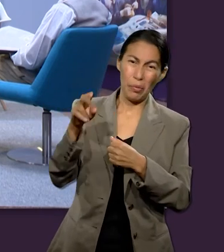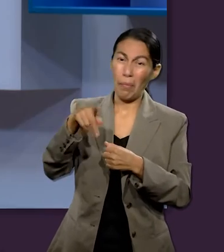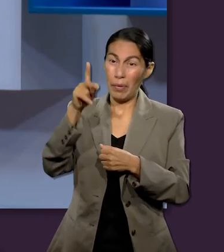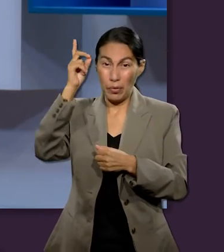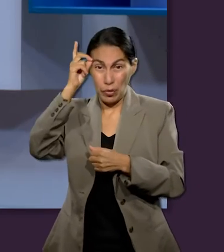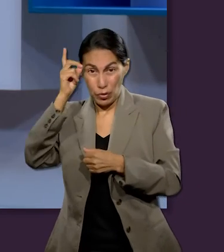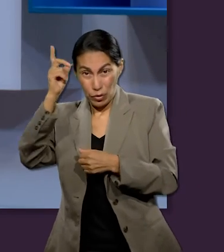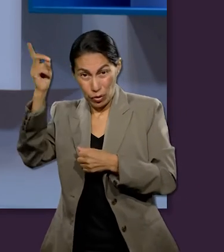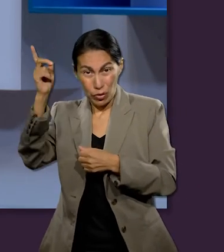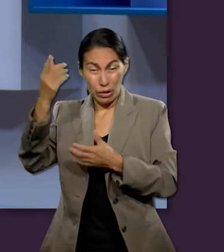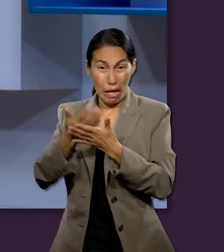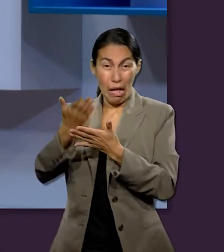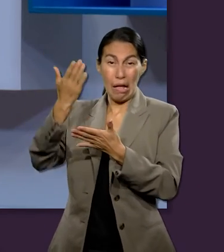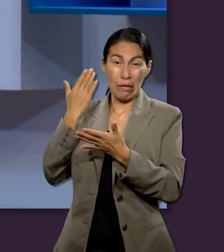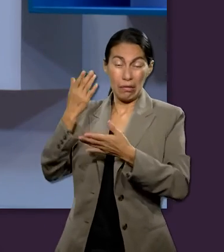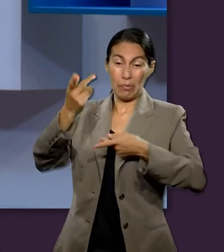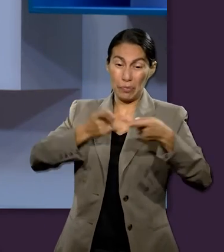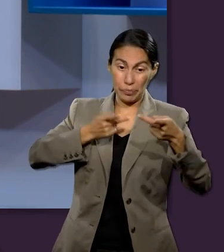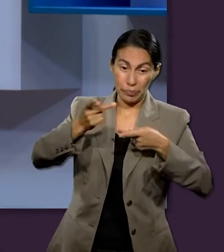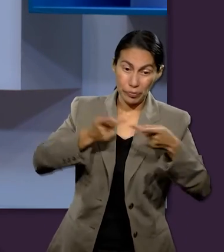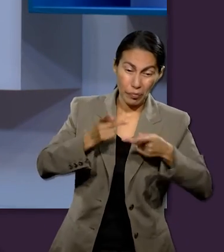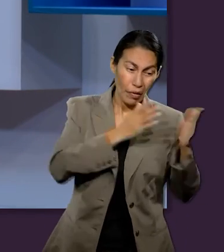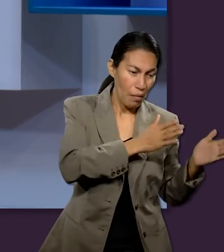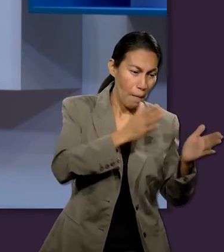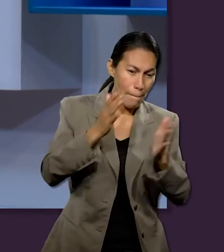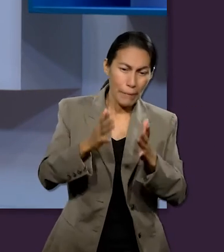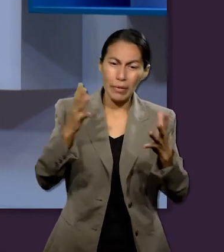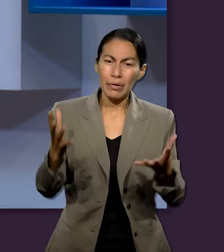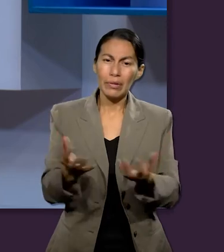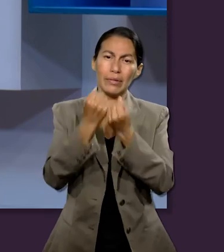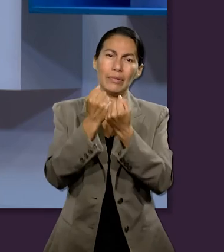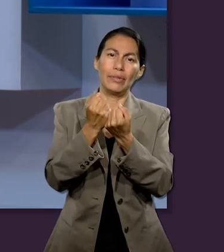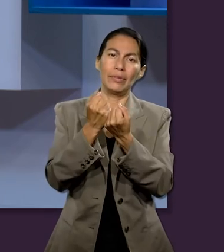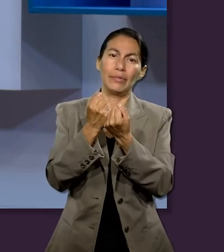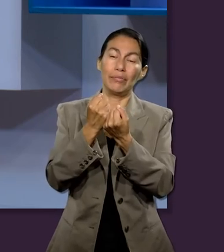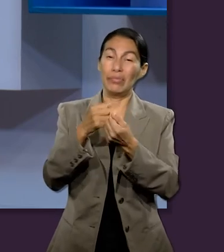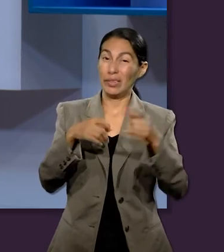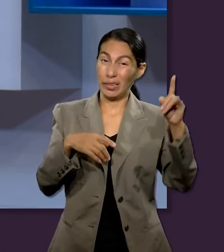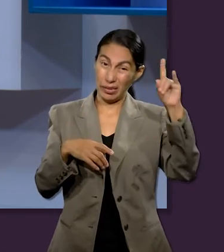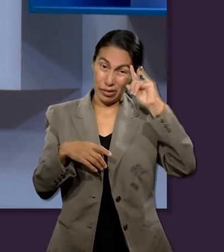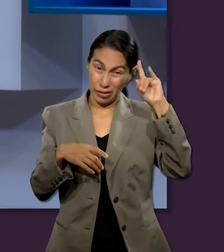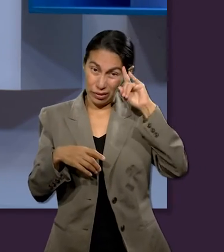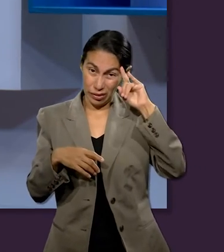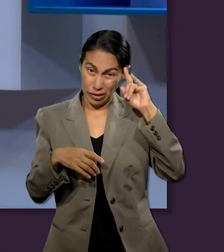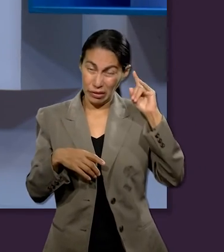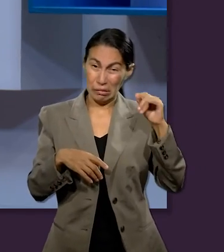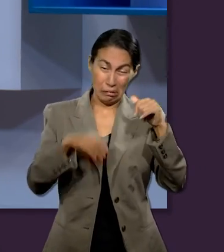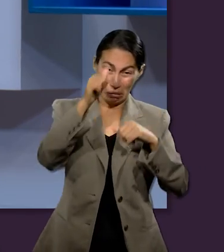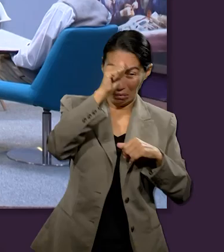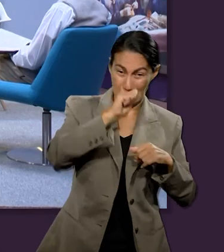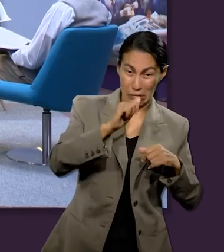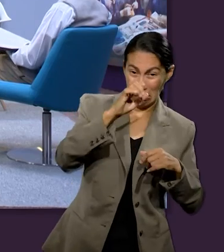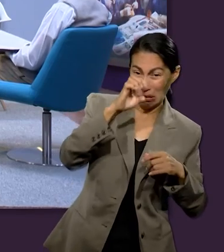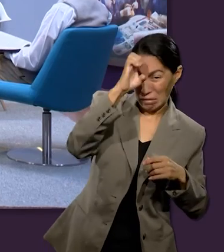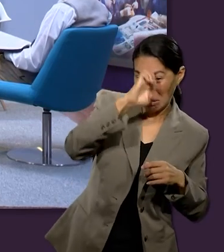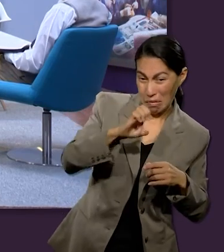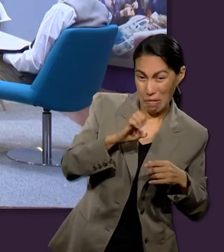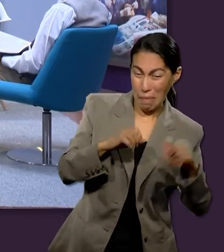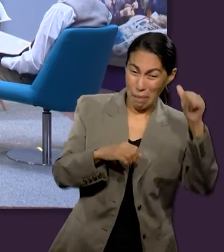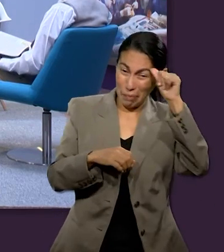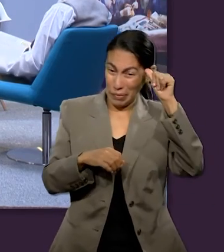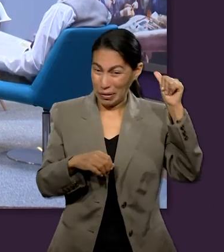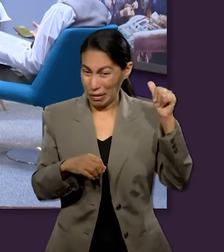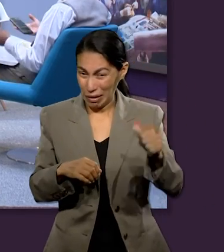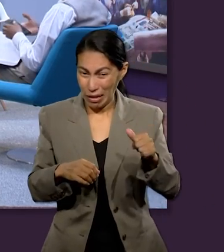cielo hubo una rebelión para cual Dios tenía preparado de antemano el plan de salvación la caída en